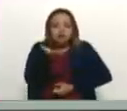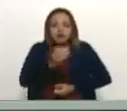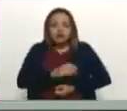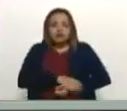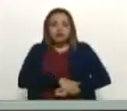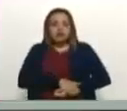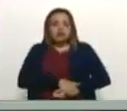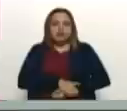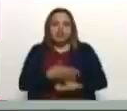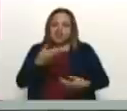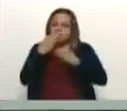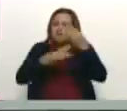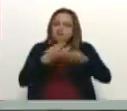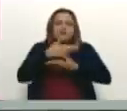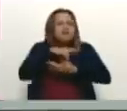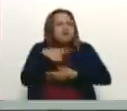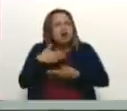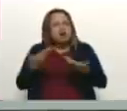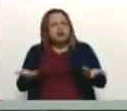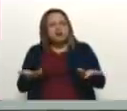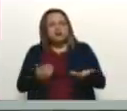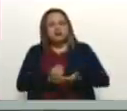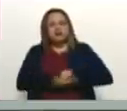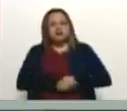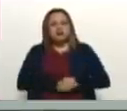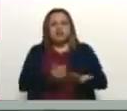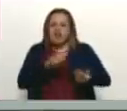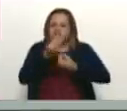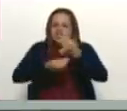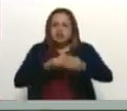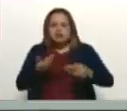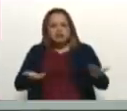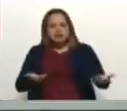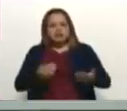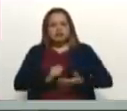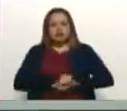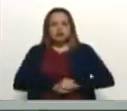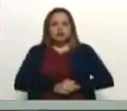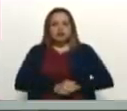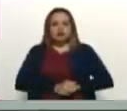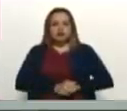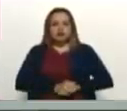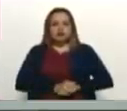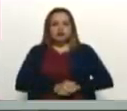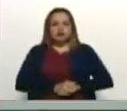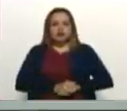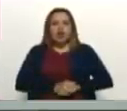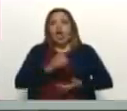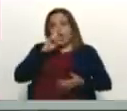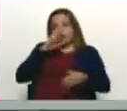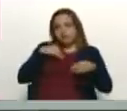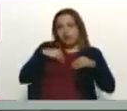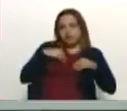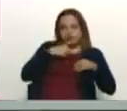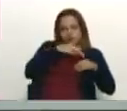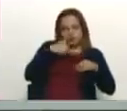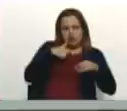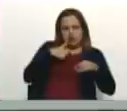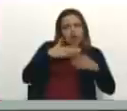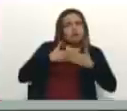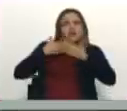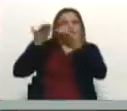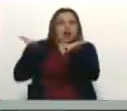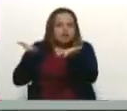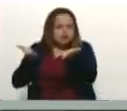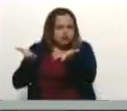¿Y qué hacemos nosotros? ¿Qué hacemos? ¿Nos rendimos? ¿Nos entregamos?